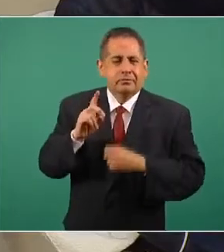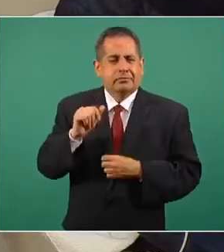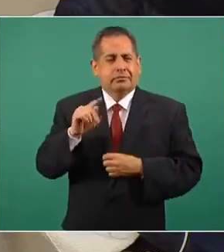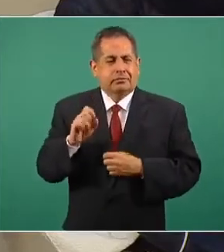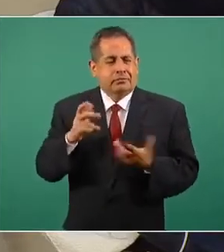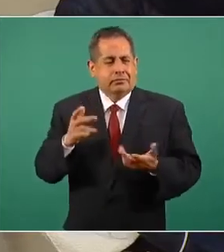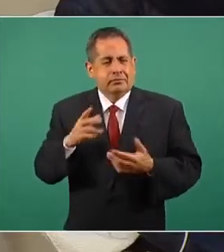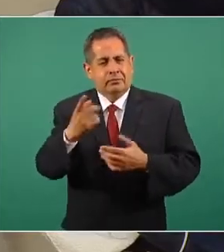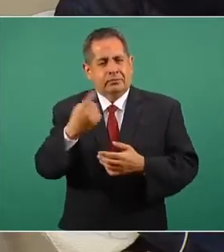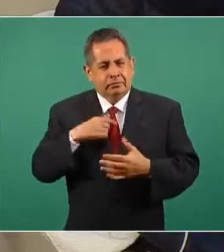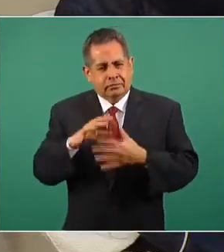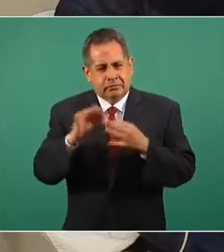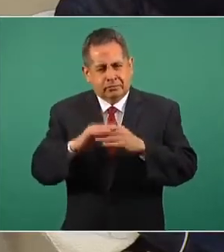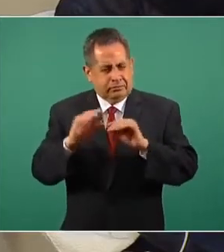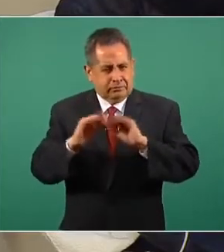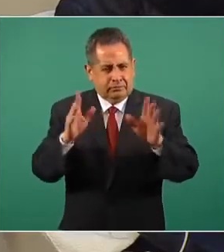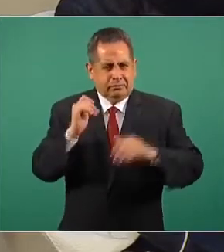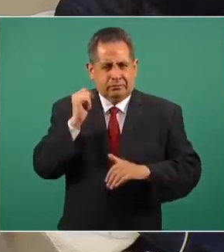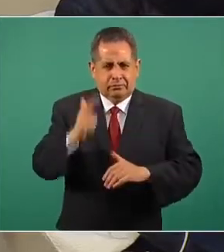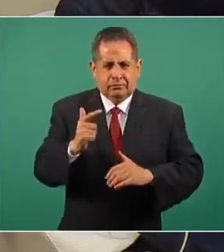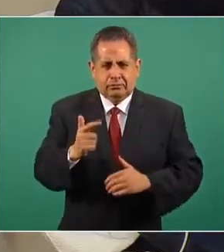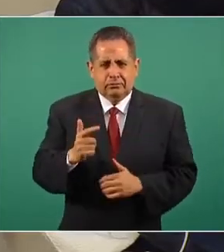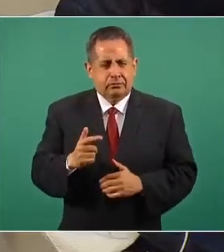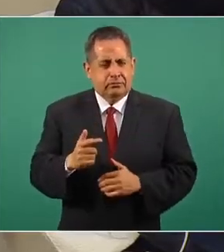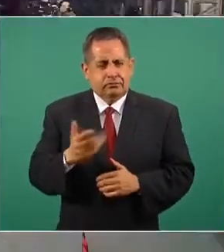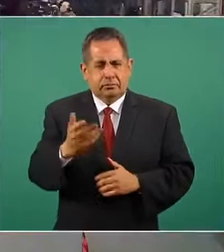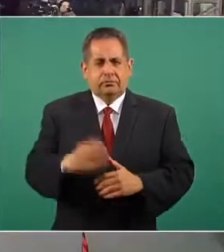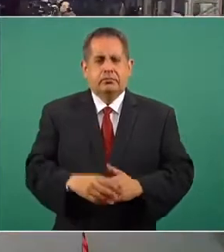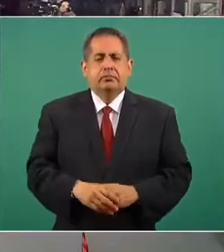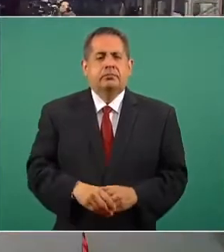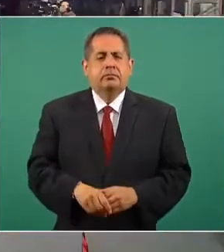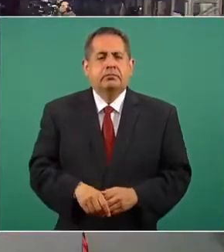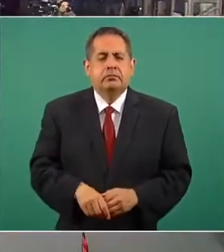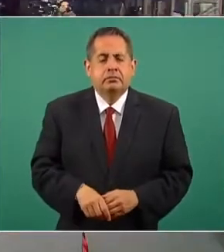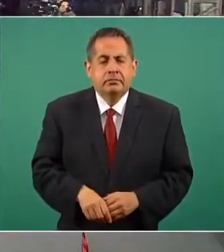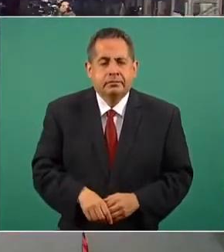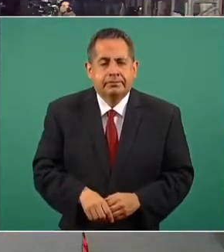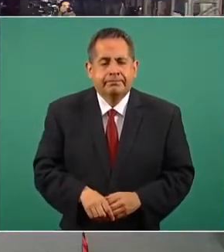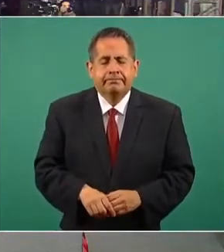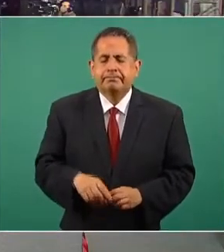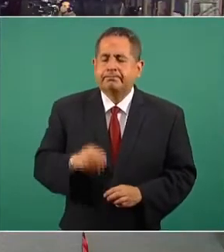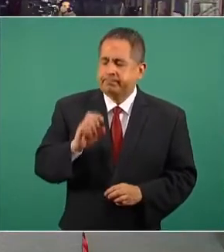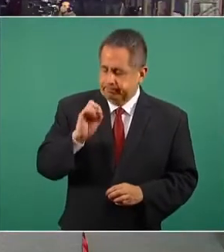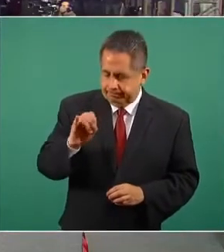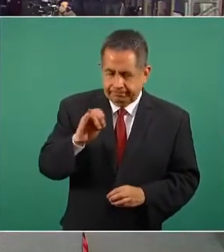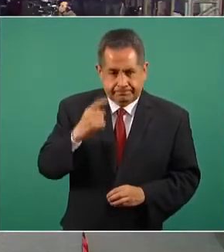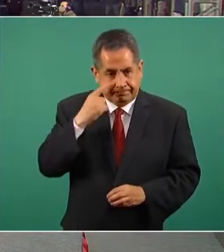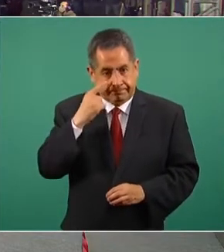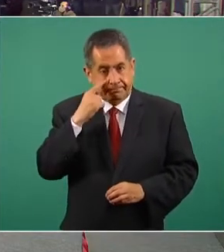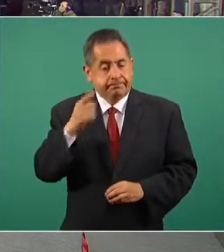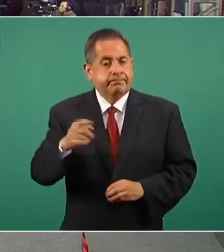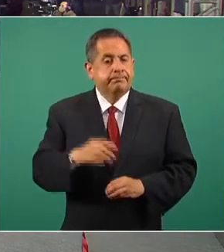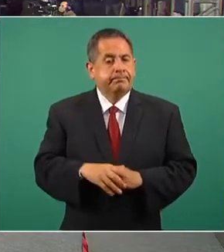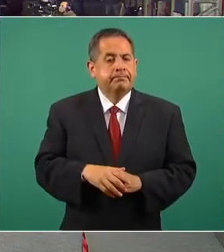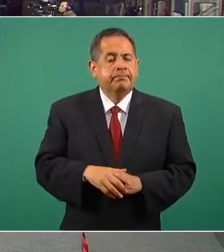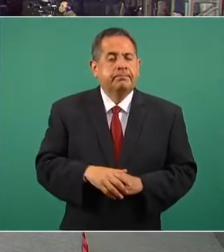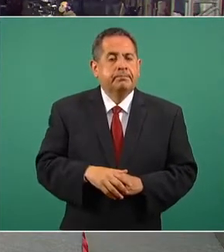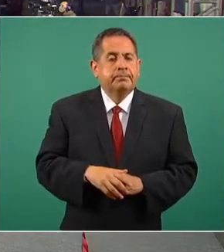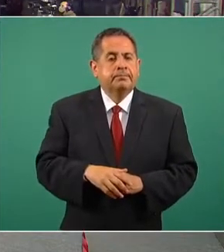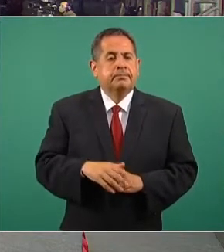Entonces, no sé si puedan darnos alguna información al respecto. Sí, miren, hay una